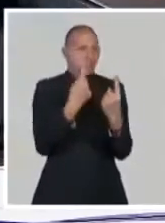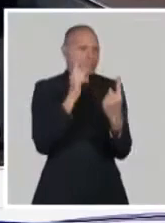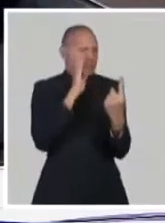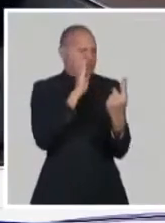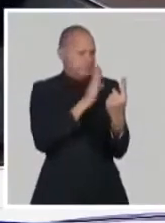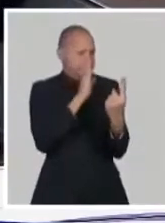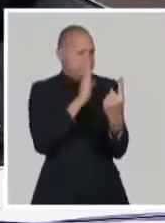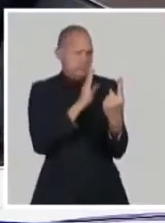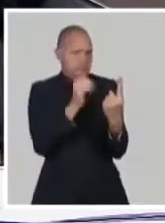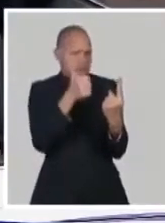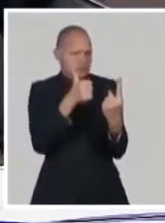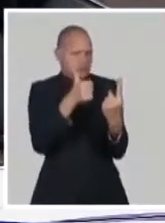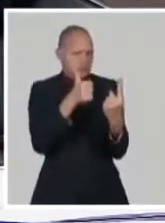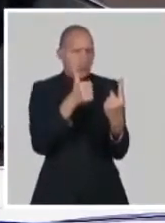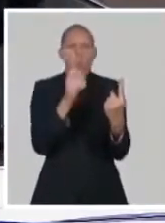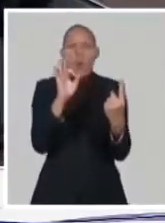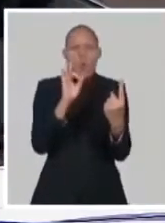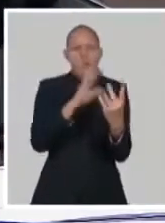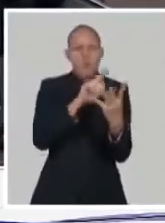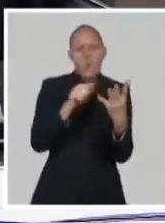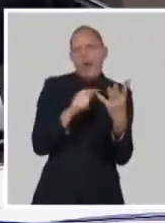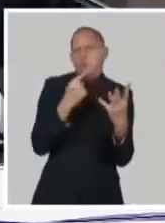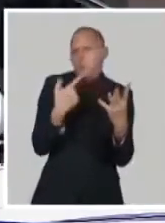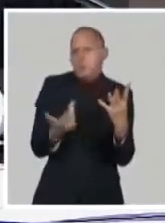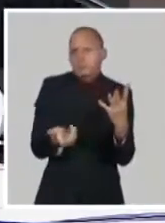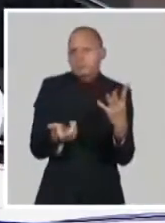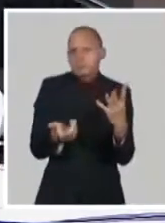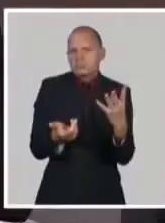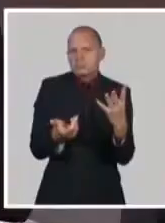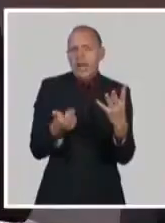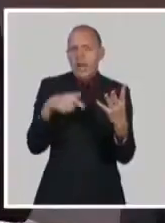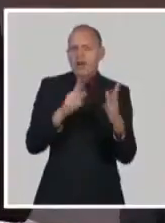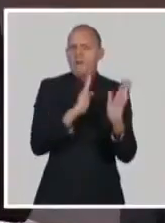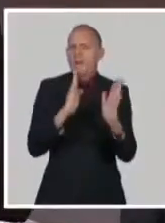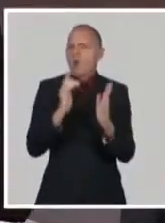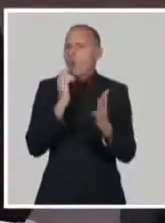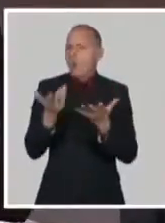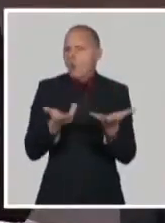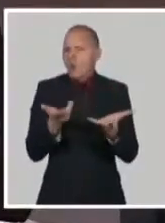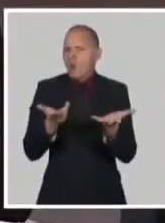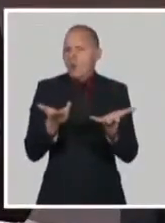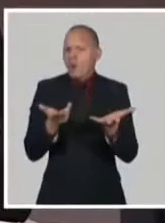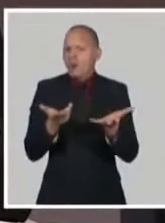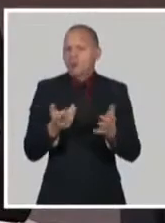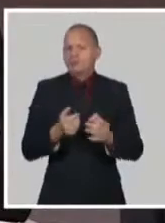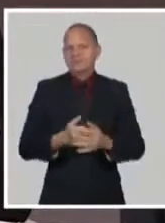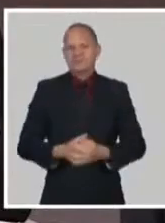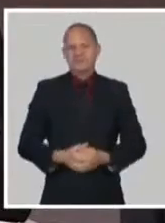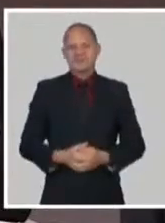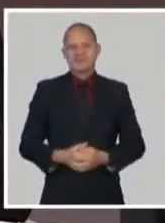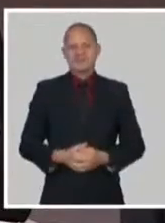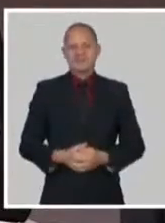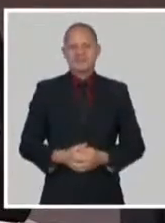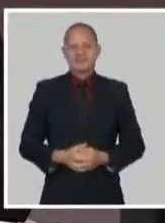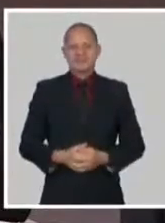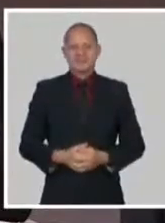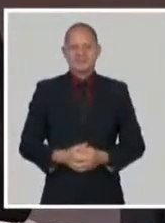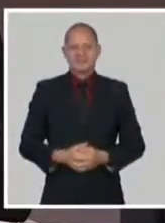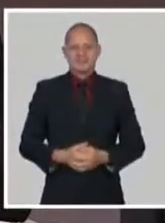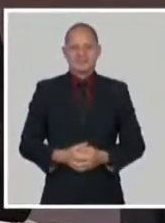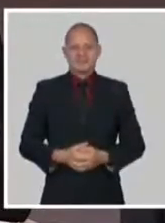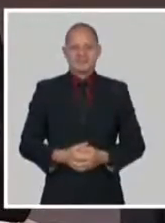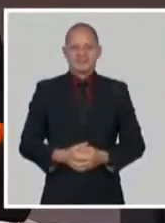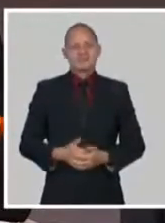nosotros a un ritmo adecuado en la investigación y el desarrollo de estos candidatos? Buenas tardes, Randy, a ti y a todo nuestro pueblo que